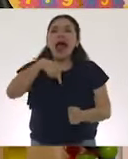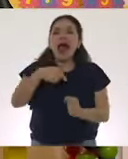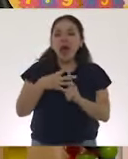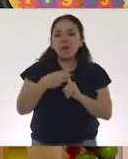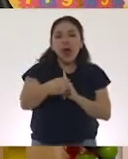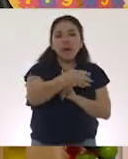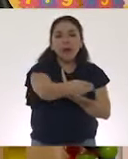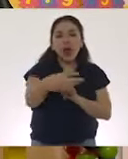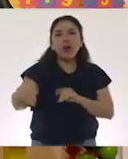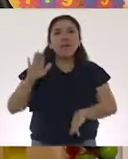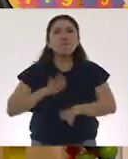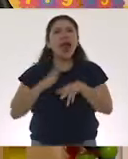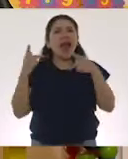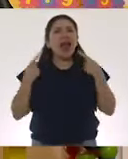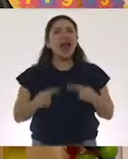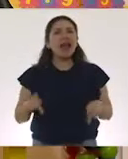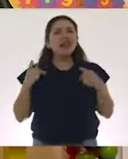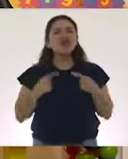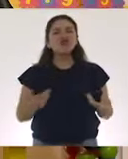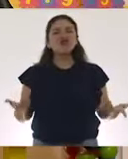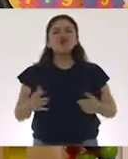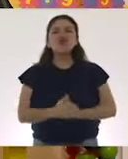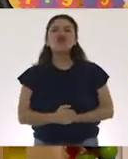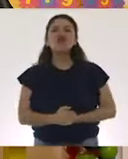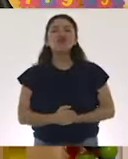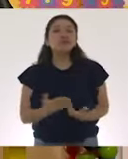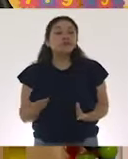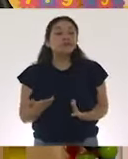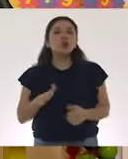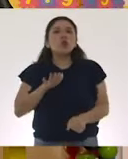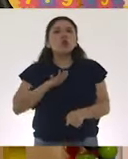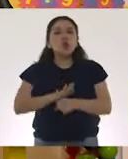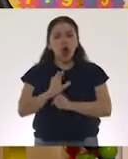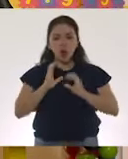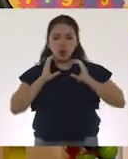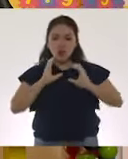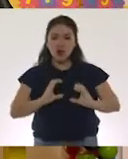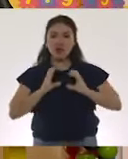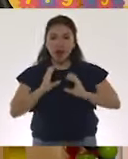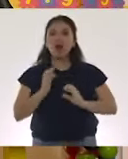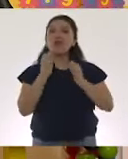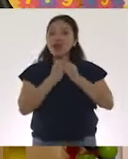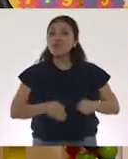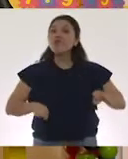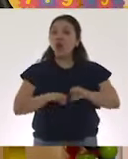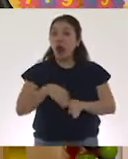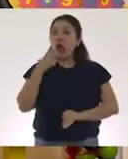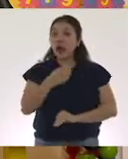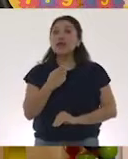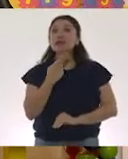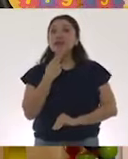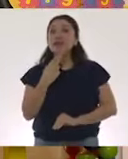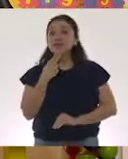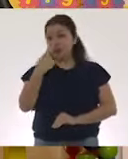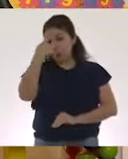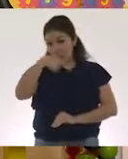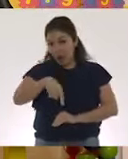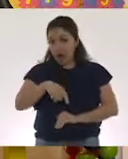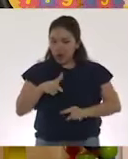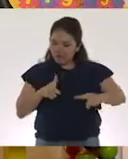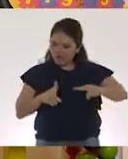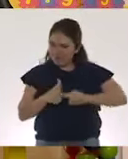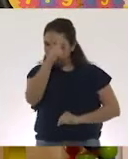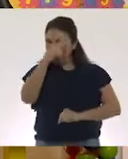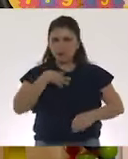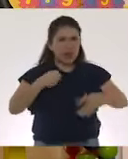a una mayor cantidad de personas. Ahora, ¿cuáles son estas medidas que son muy efectivas para cortar